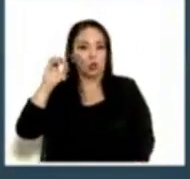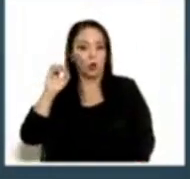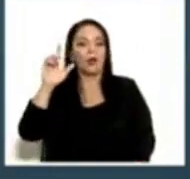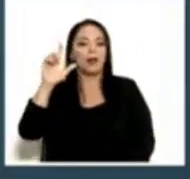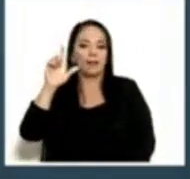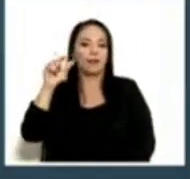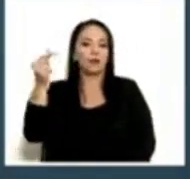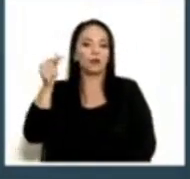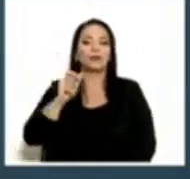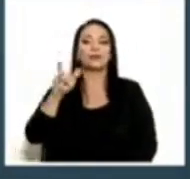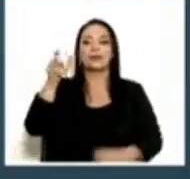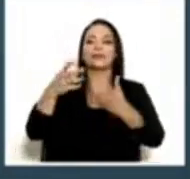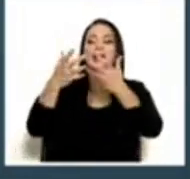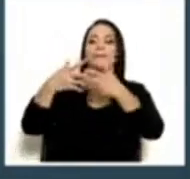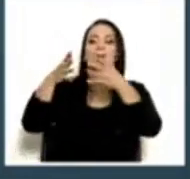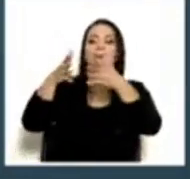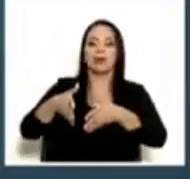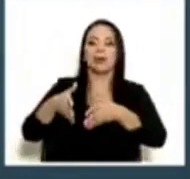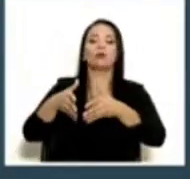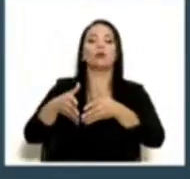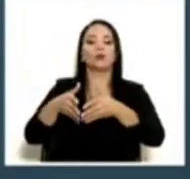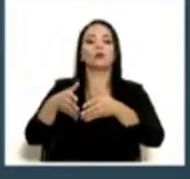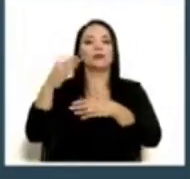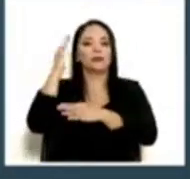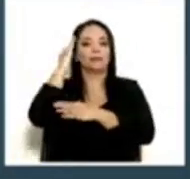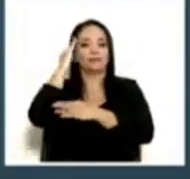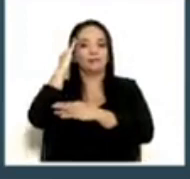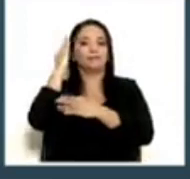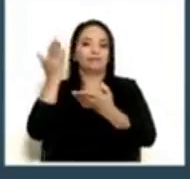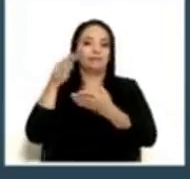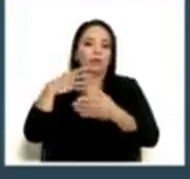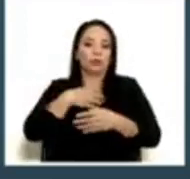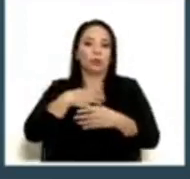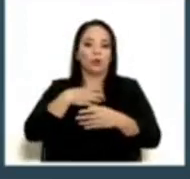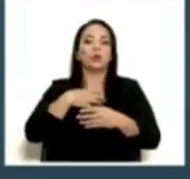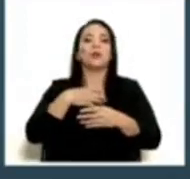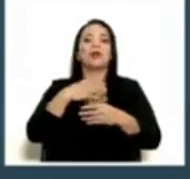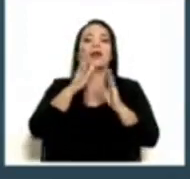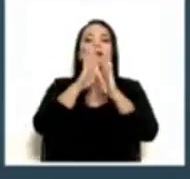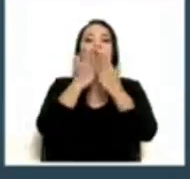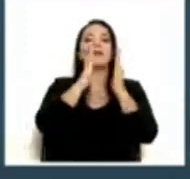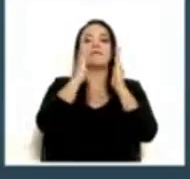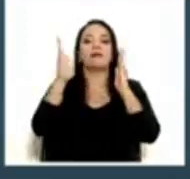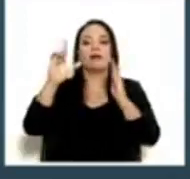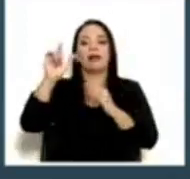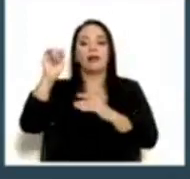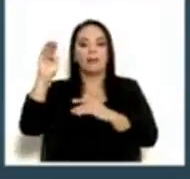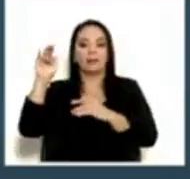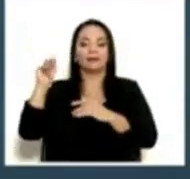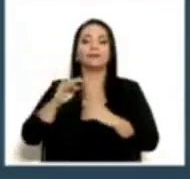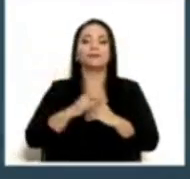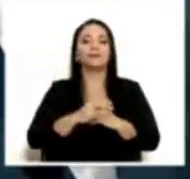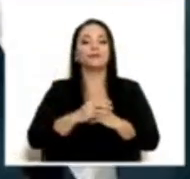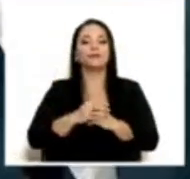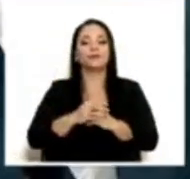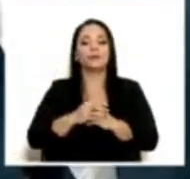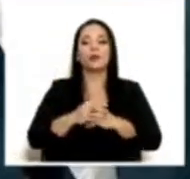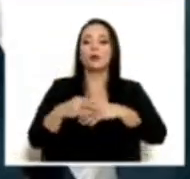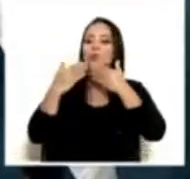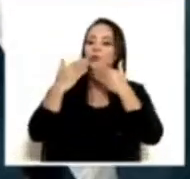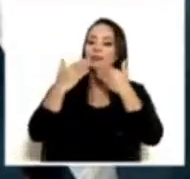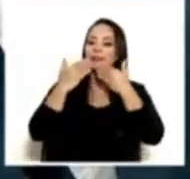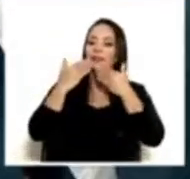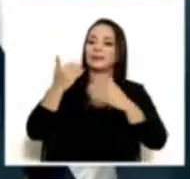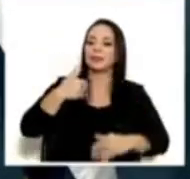empresario conocido de la librería Lehmann. Muchas gracias, señor ministro. Si